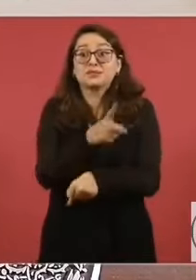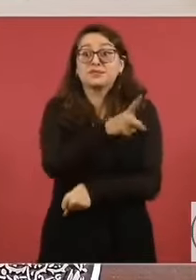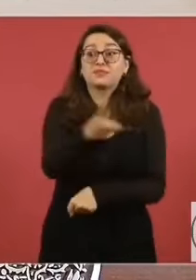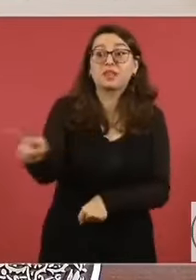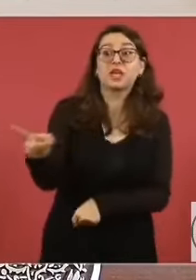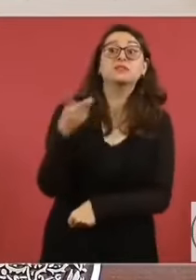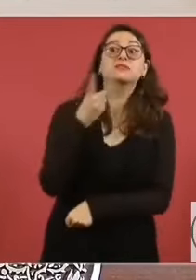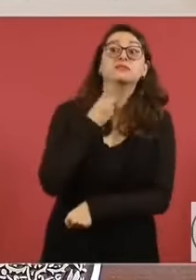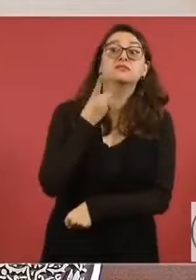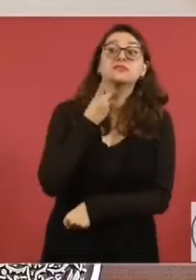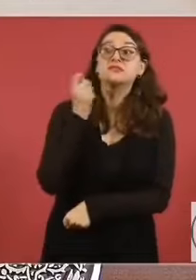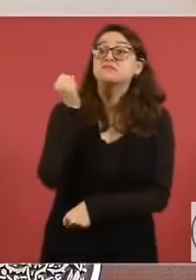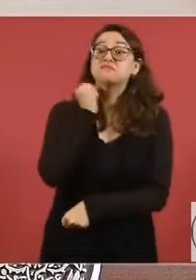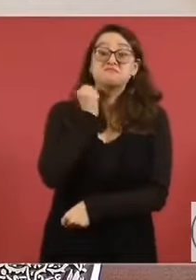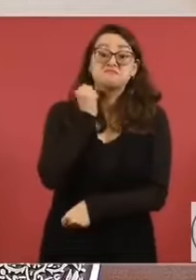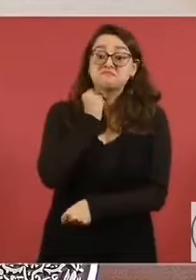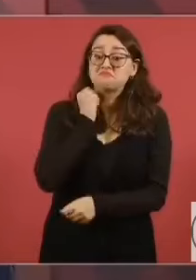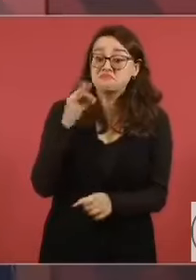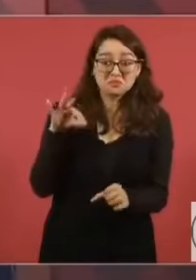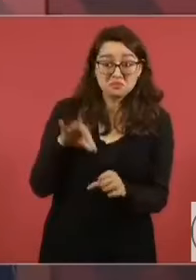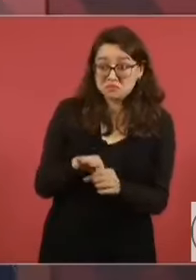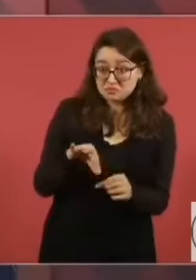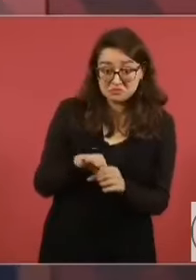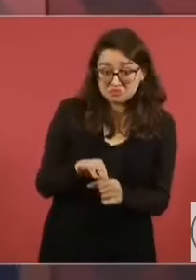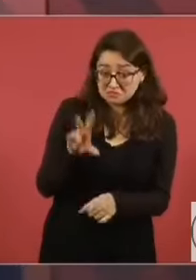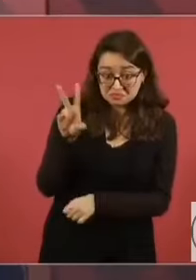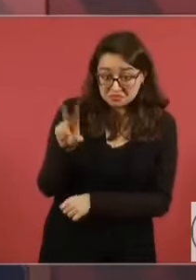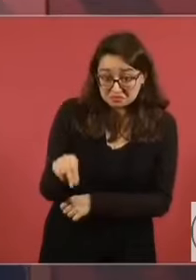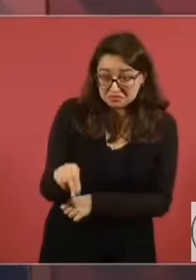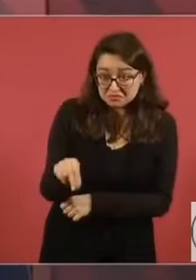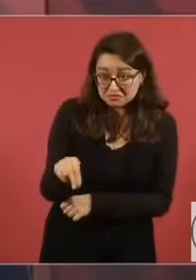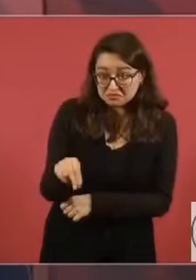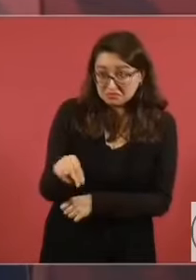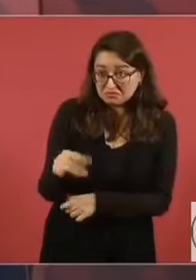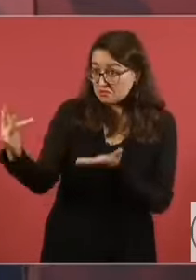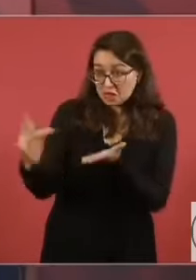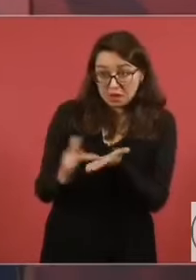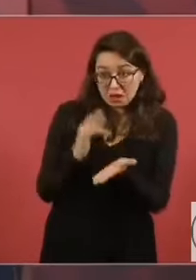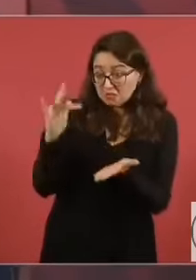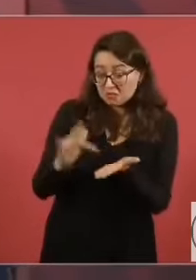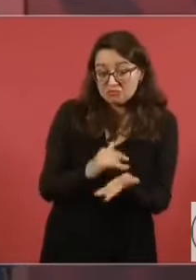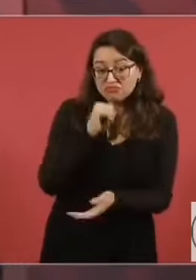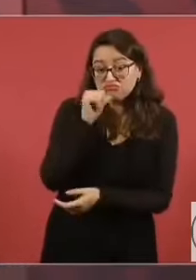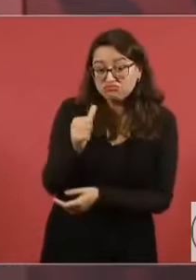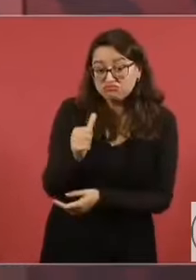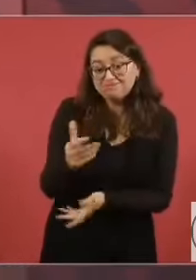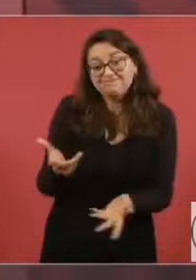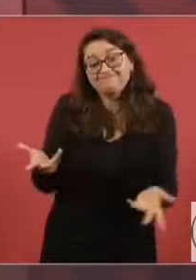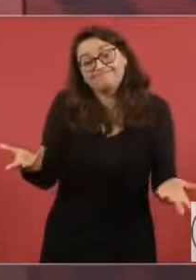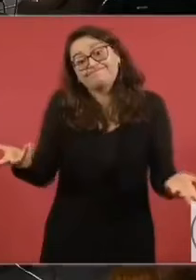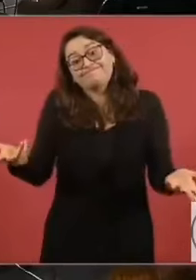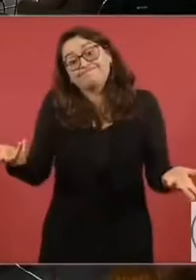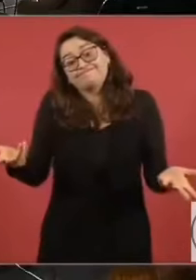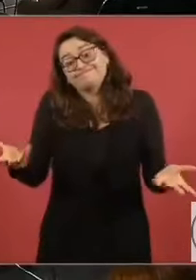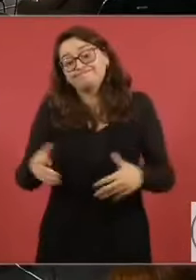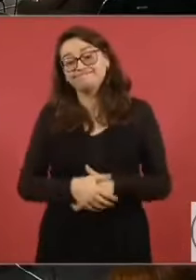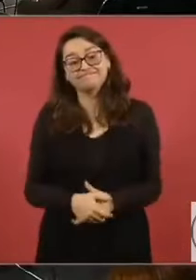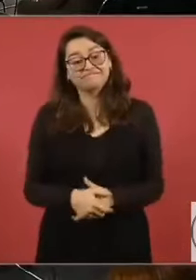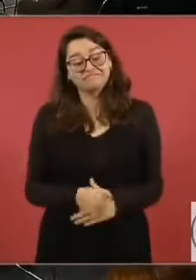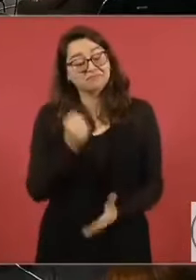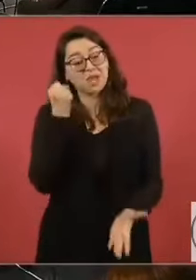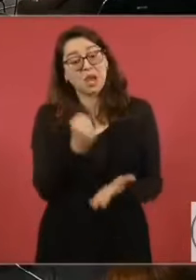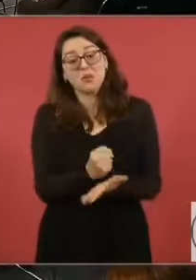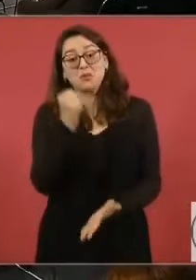los senadores con esta idea, pues no va a